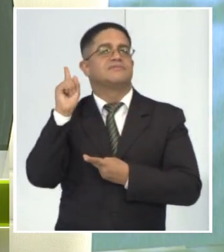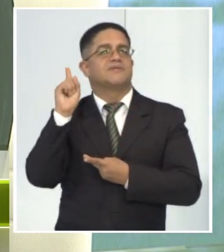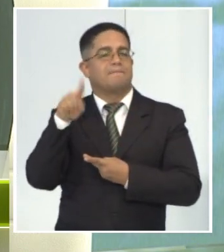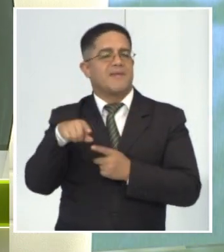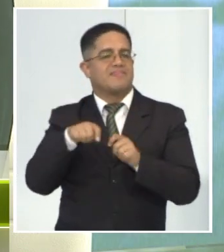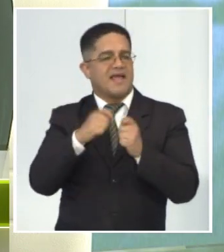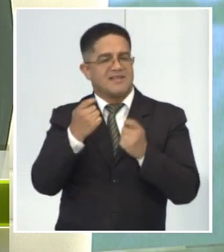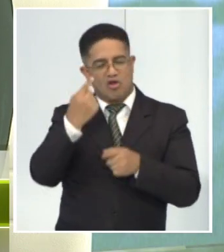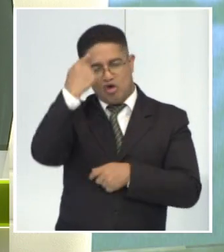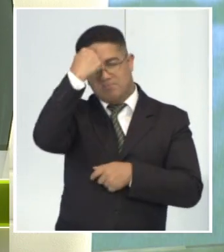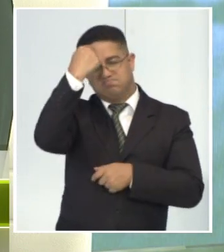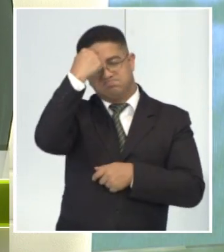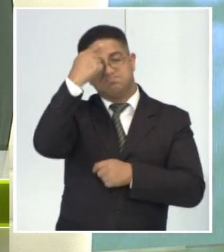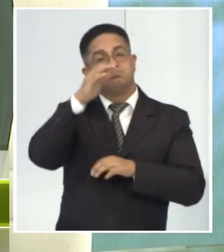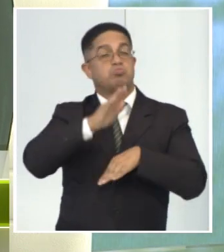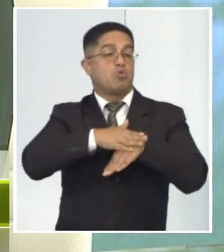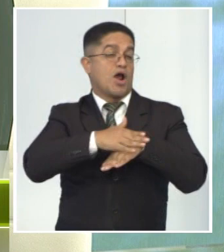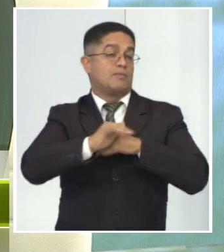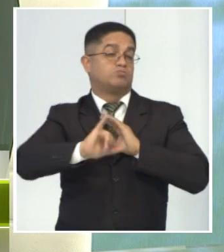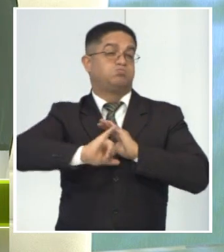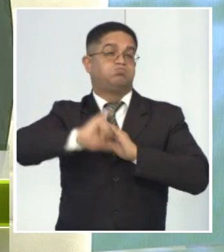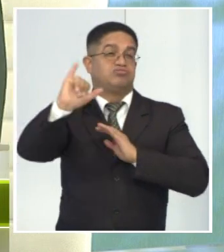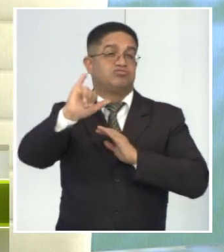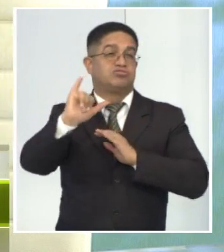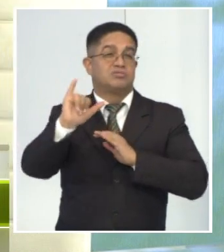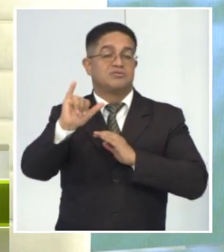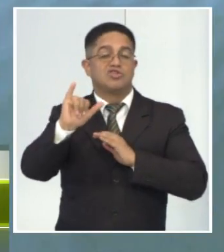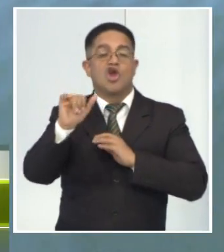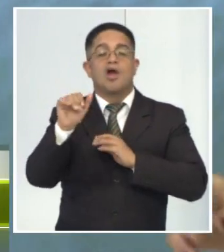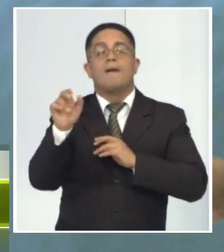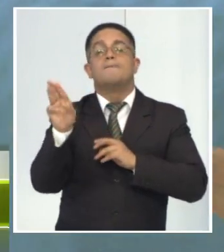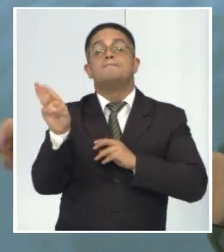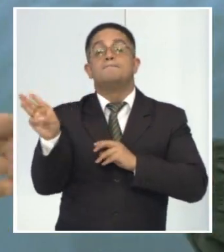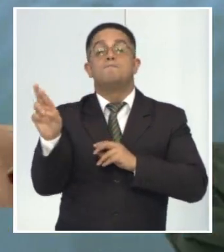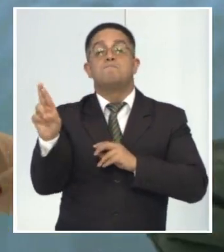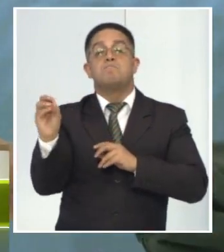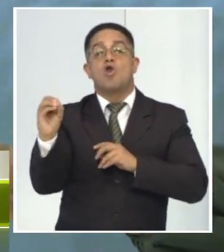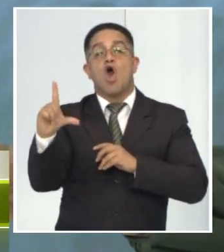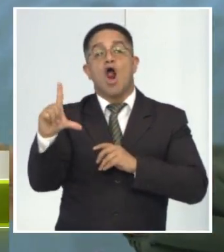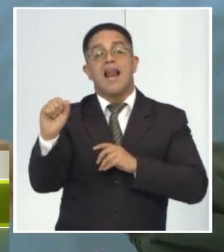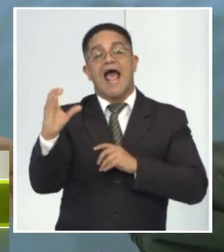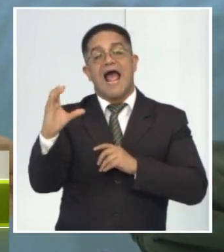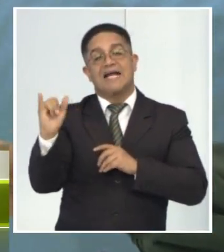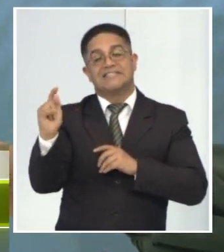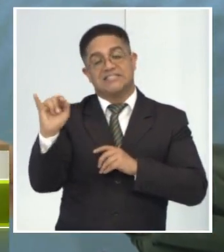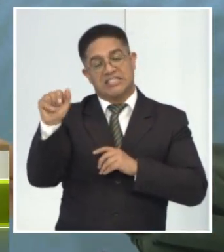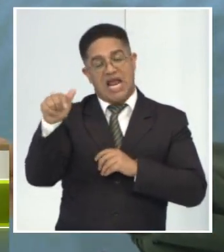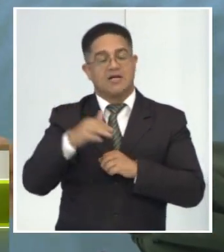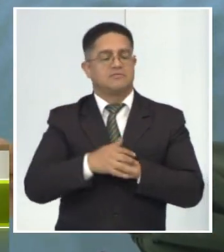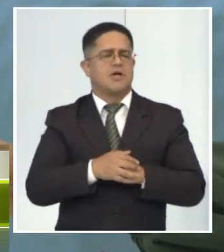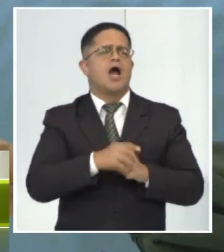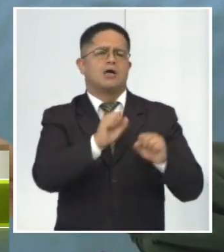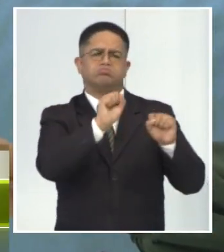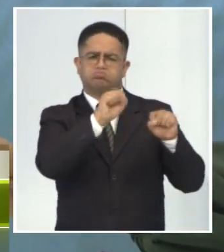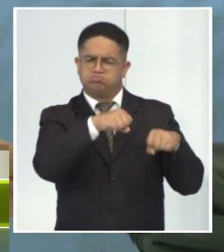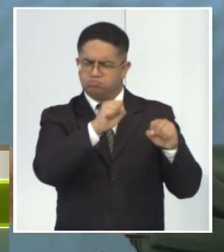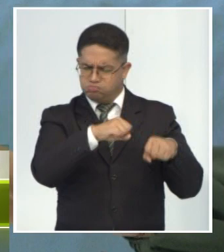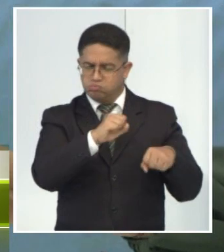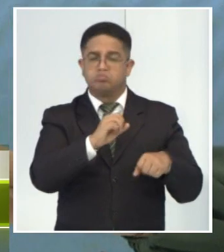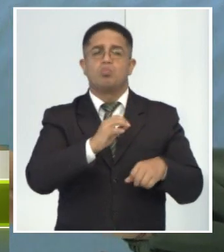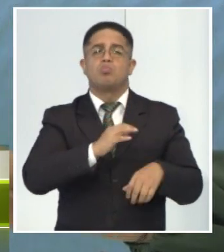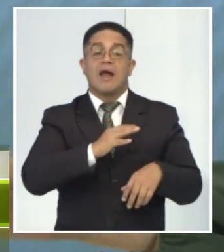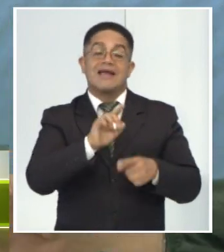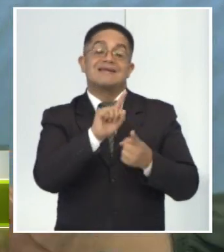hipófisis por la elevación de la prolactina. Gracias. Cambios hormonales sí pueden estar relacionados